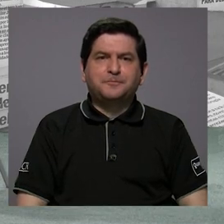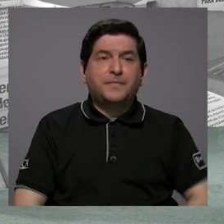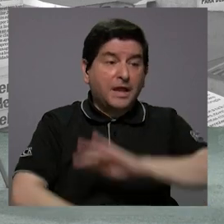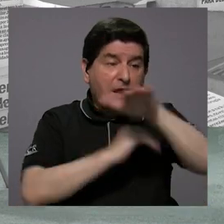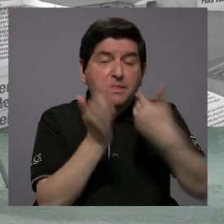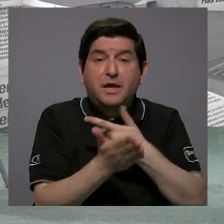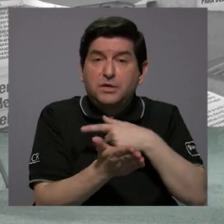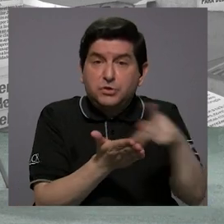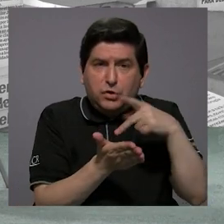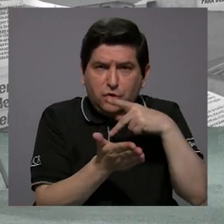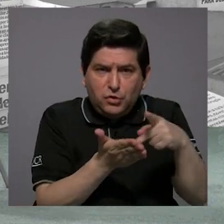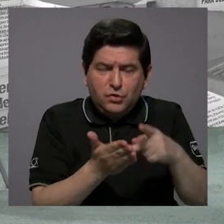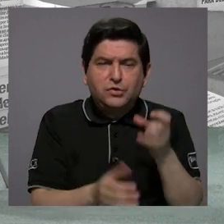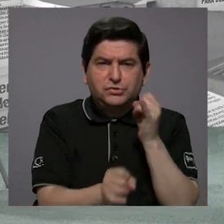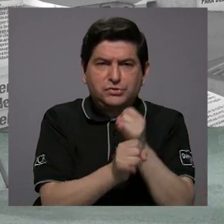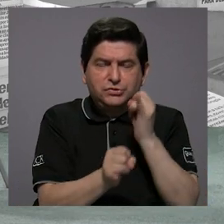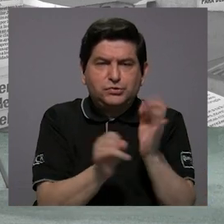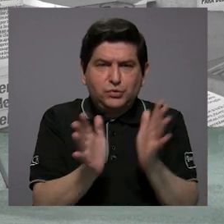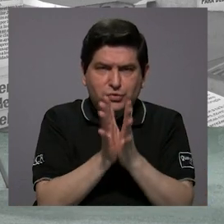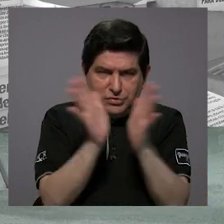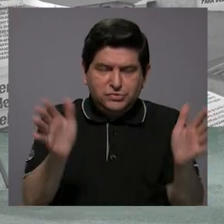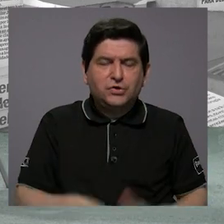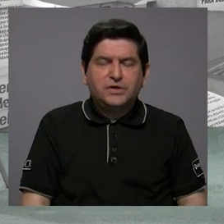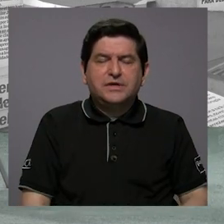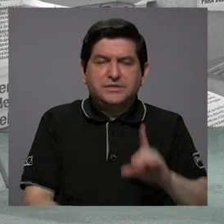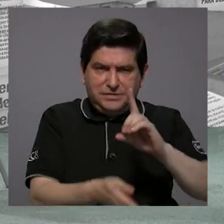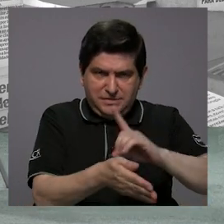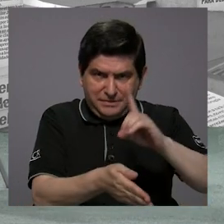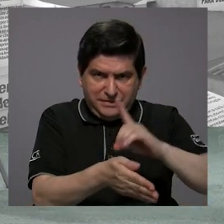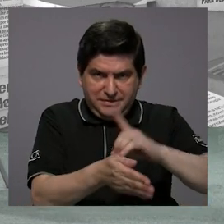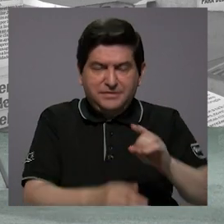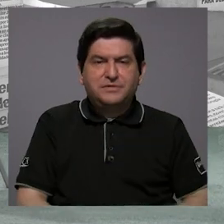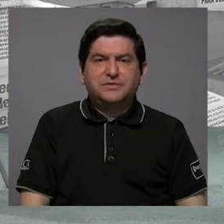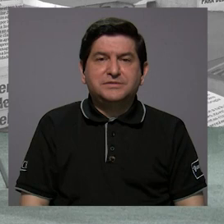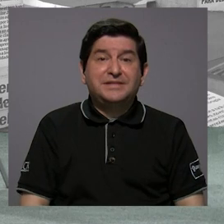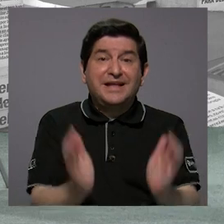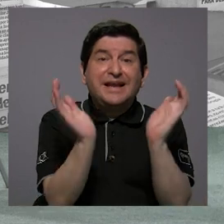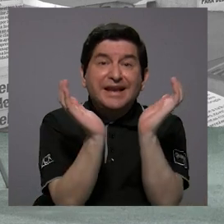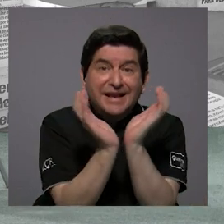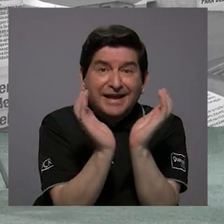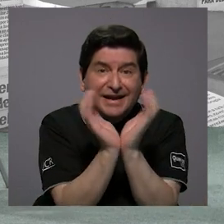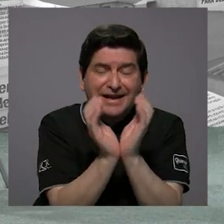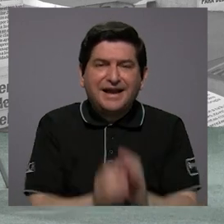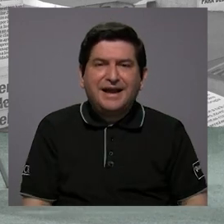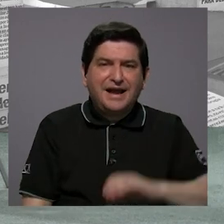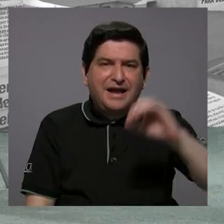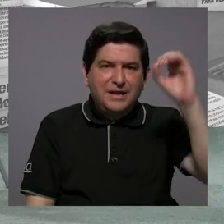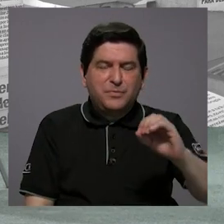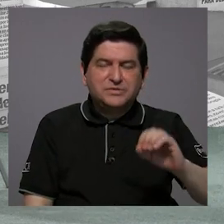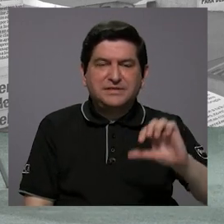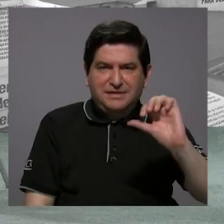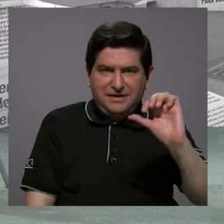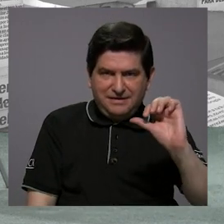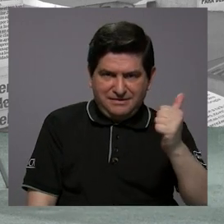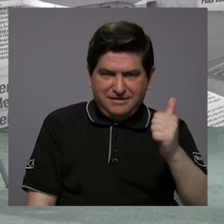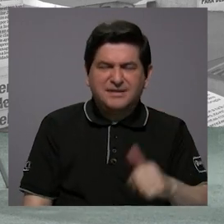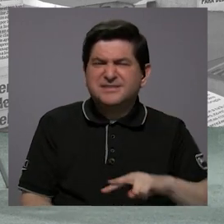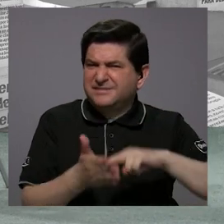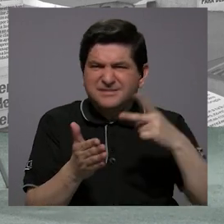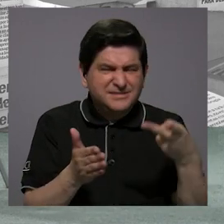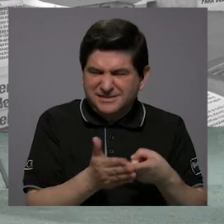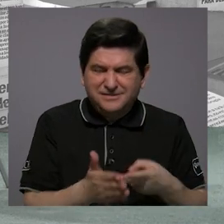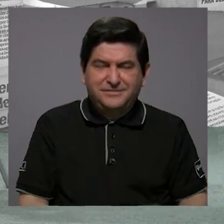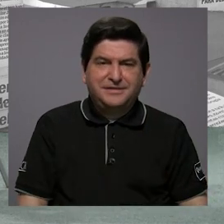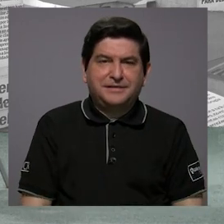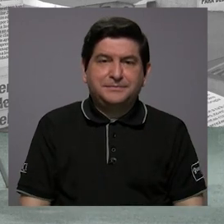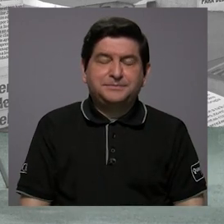de todos los salarios en las instituciones públicas de los médicos, la caja tiene el percentil 10. ¿Qué quiere decir esto? Para que la gente lo